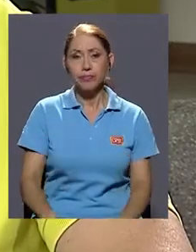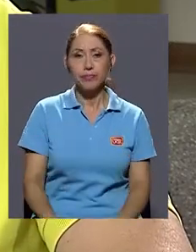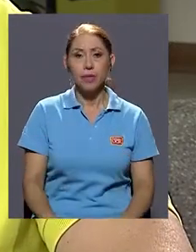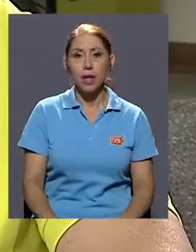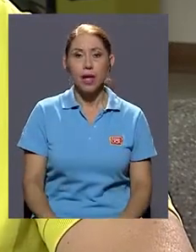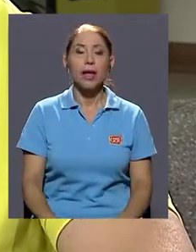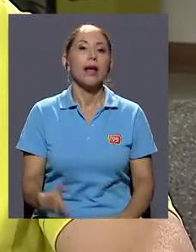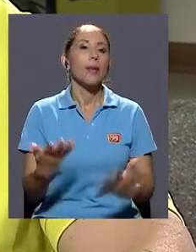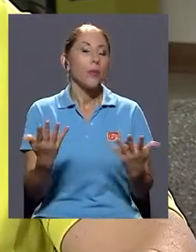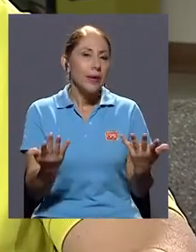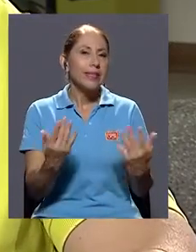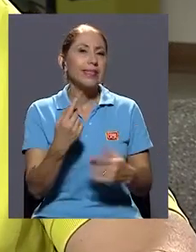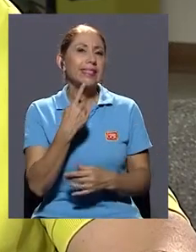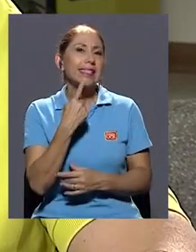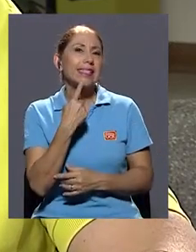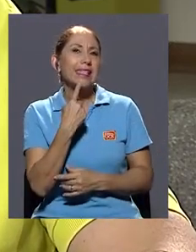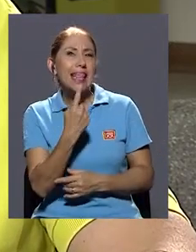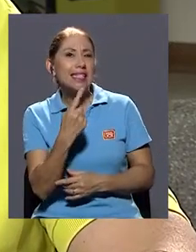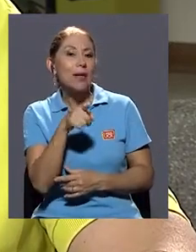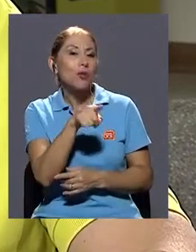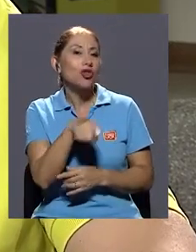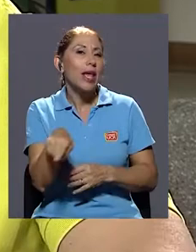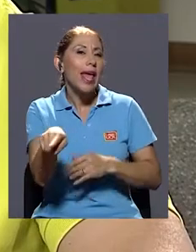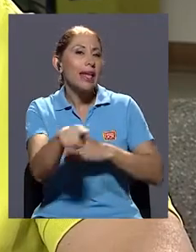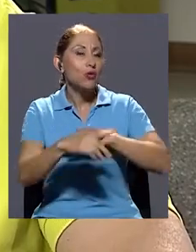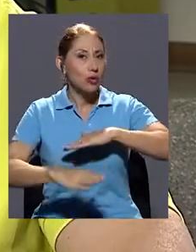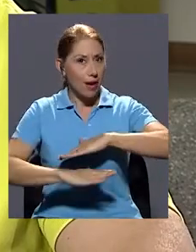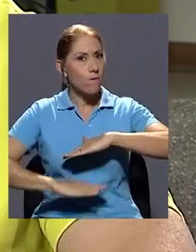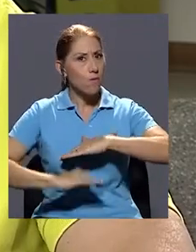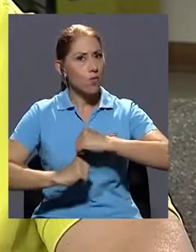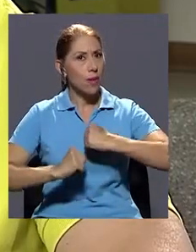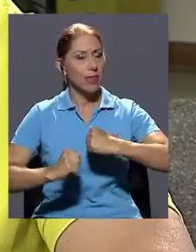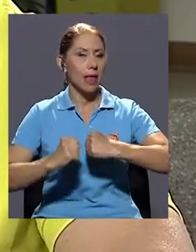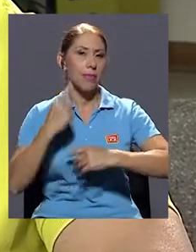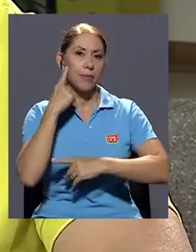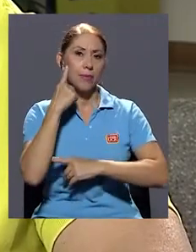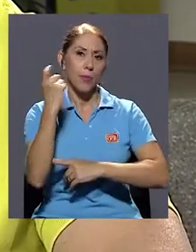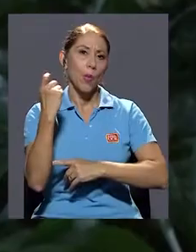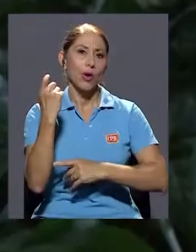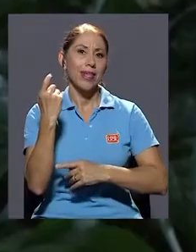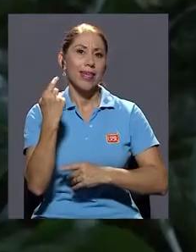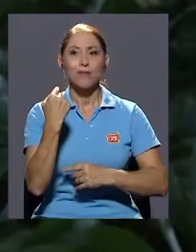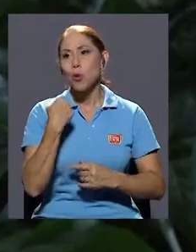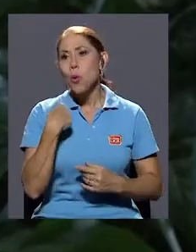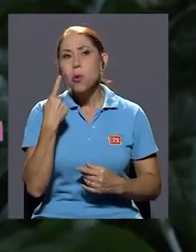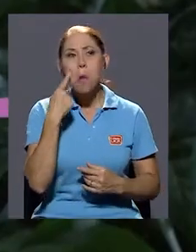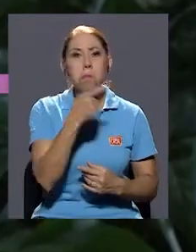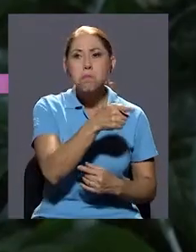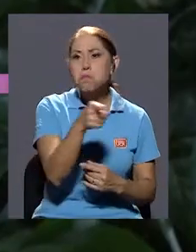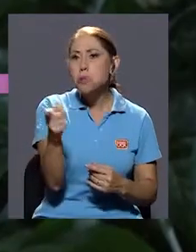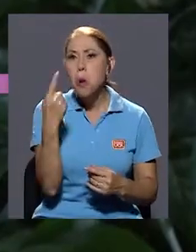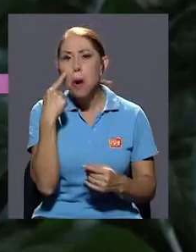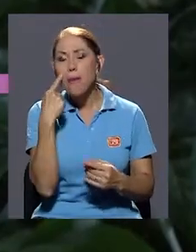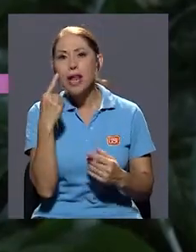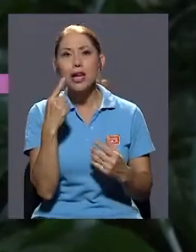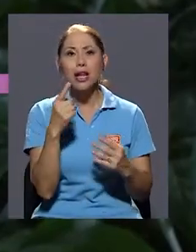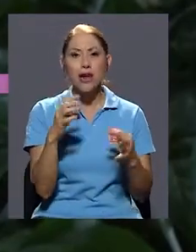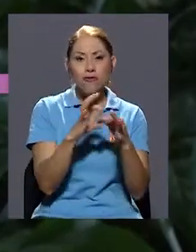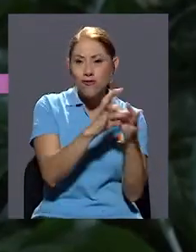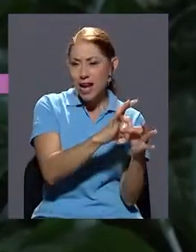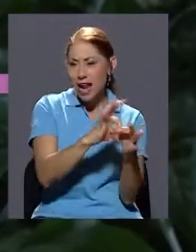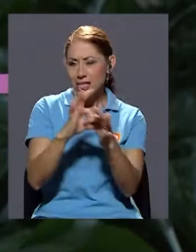Pues digamos, si decimos fundamentado por el hecho de que uno no va a encontrar relaciones armónicas,